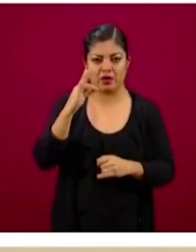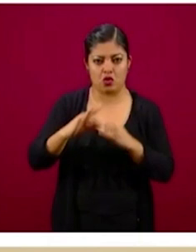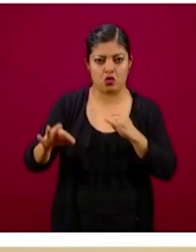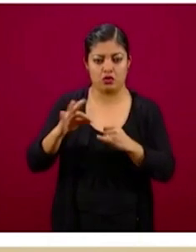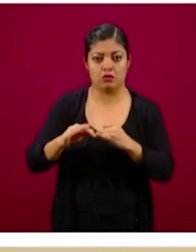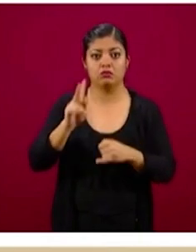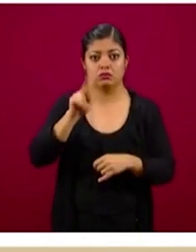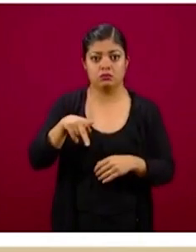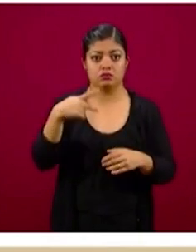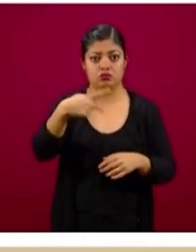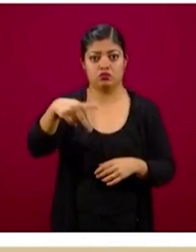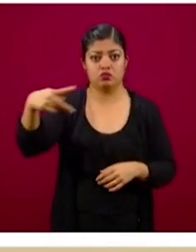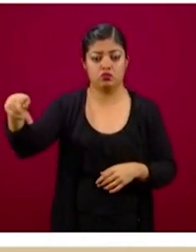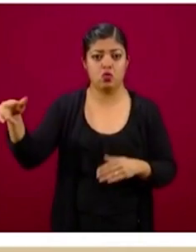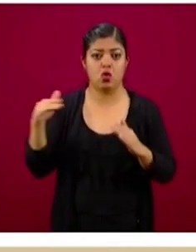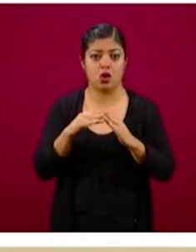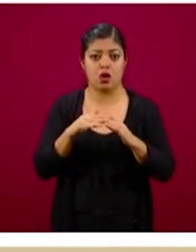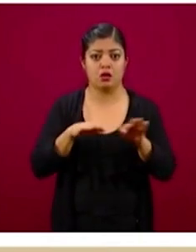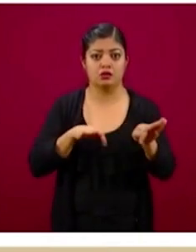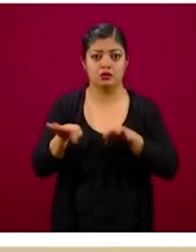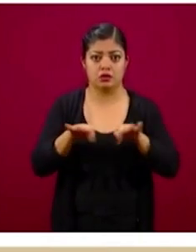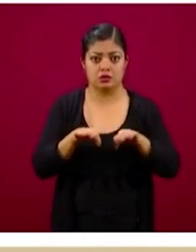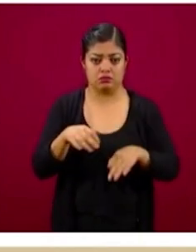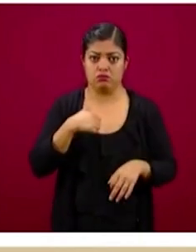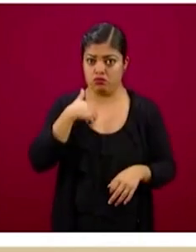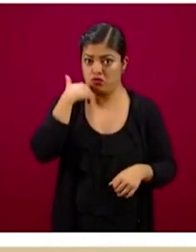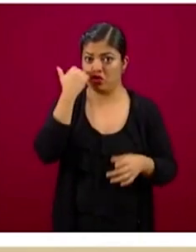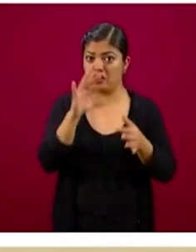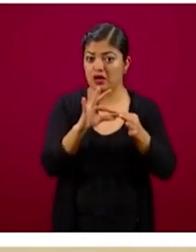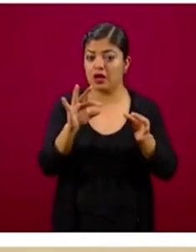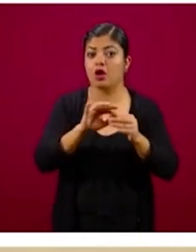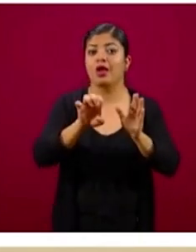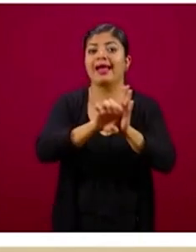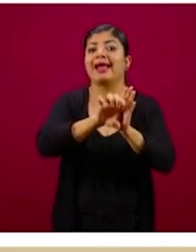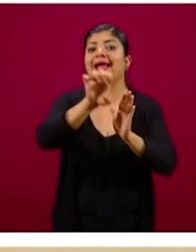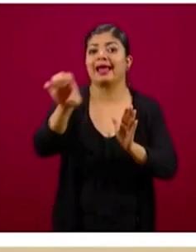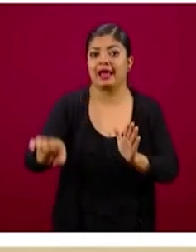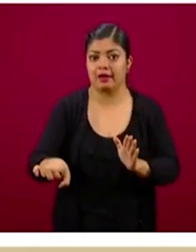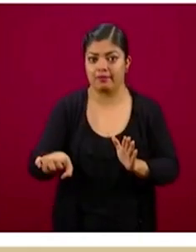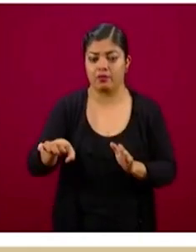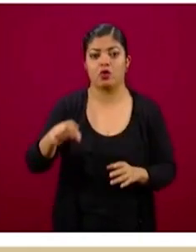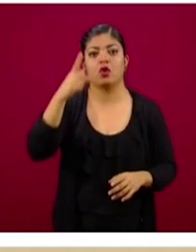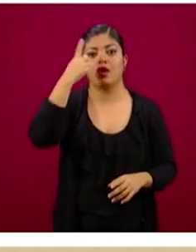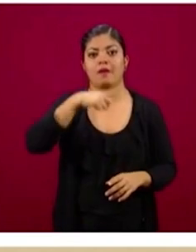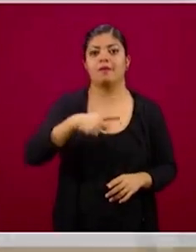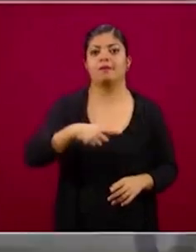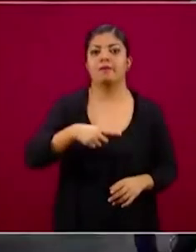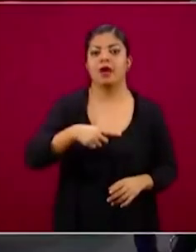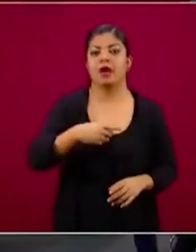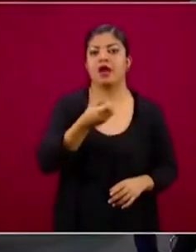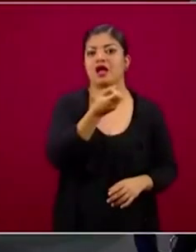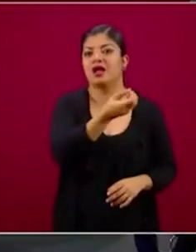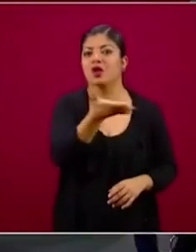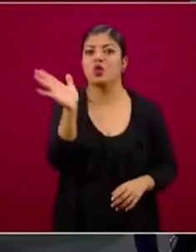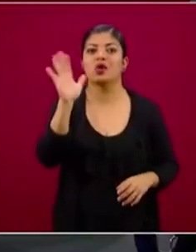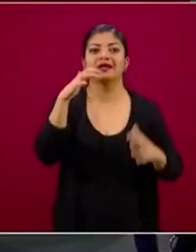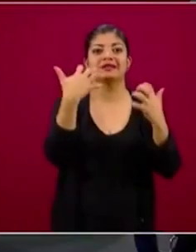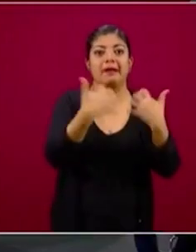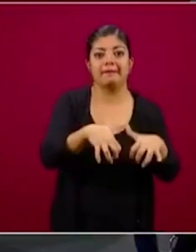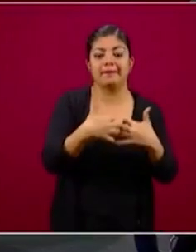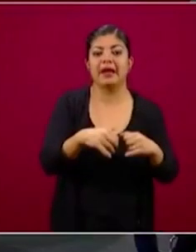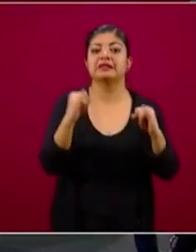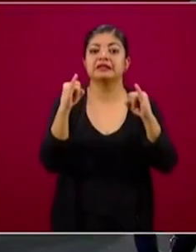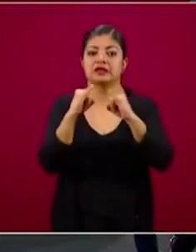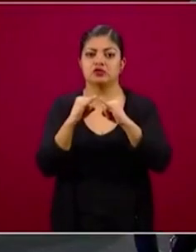casa. ¿Qué es lo que hicimos en ese momento? Y se los digo como un ejemplo al resto de los sectores y a las empresas.